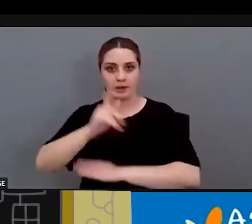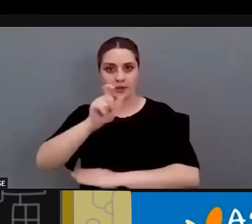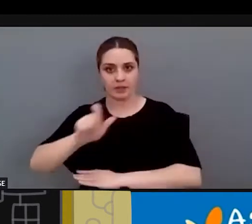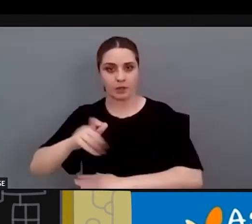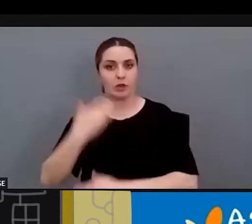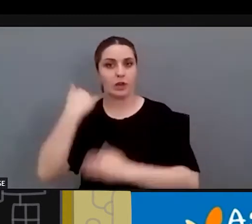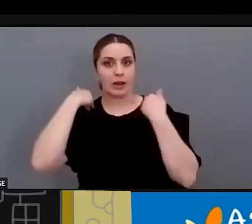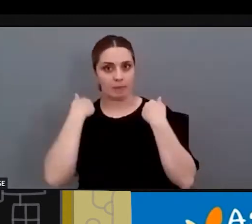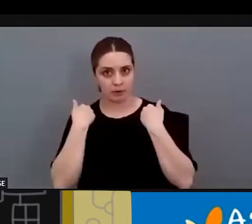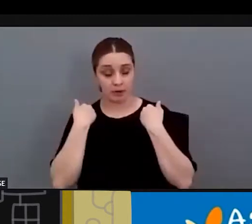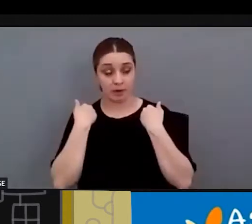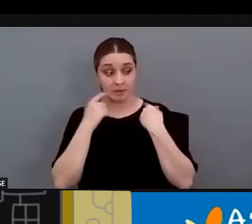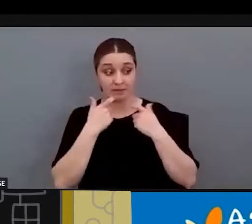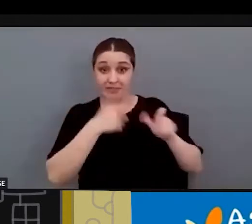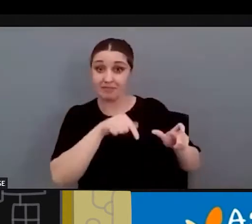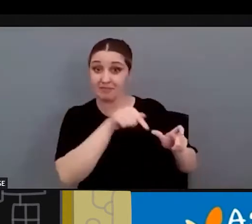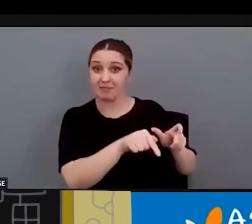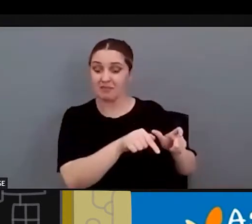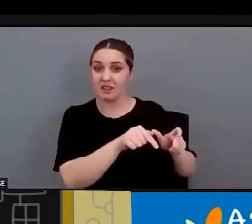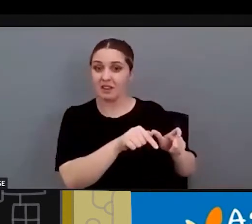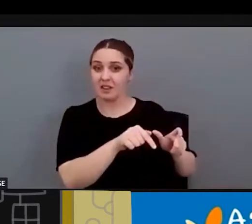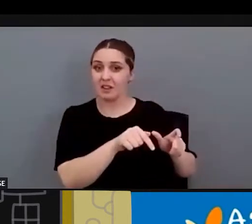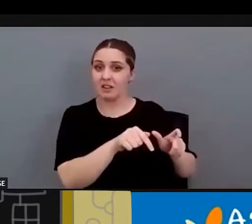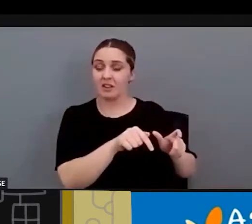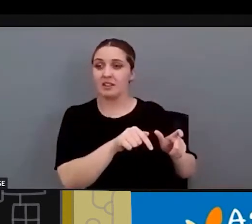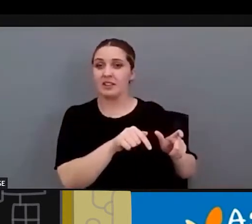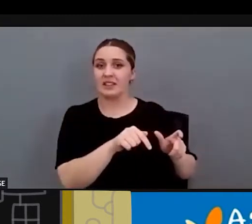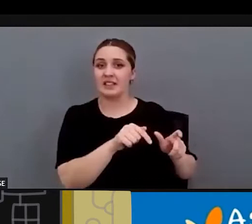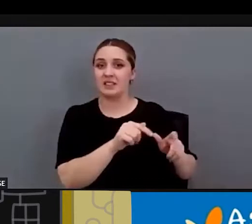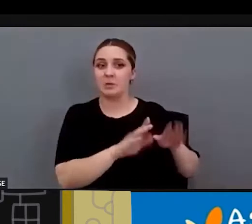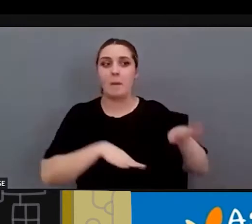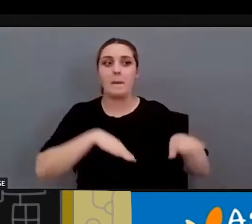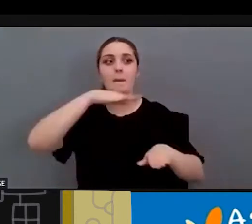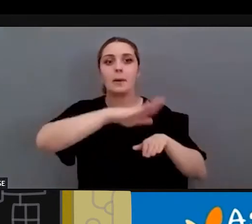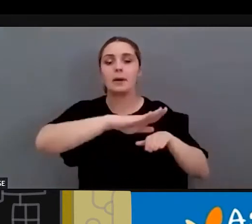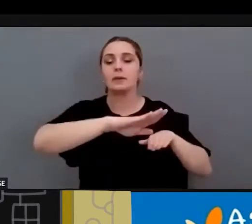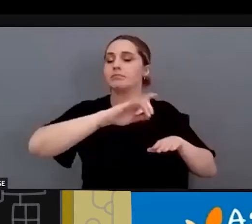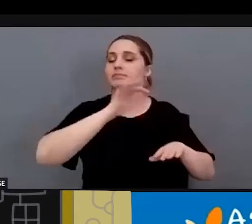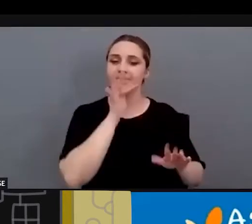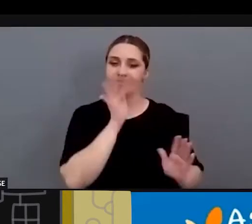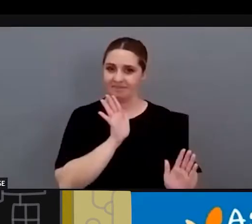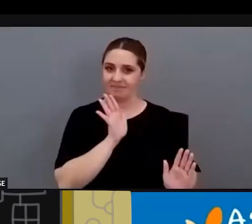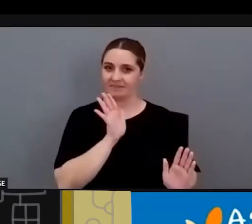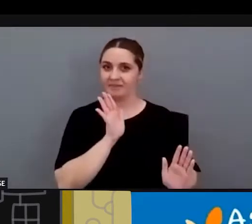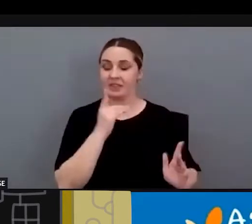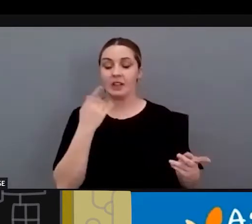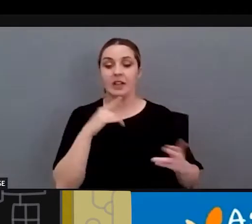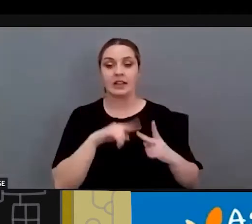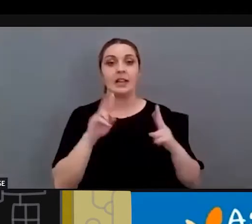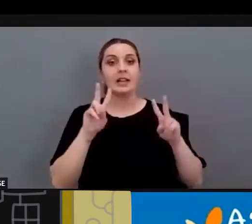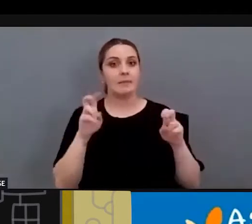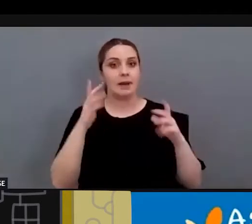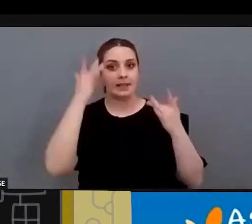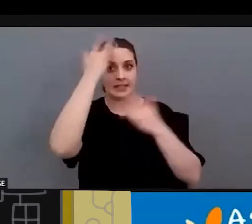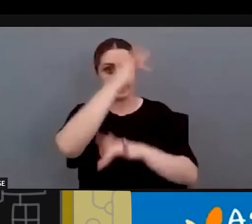todavía no hemos llegado a dar ese paso. Entonces, además de esa sensibilización que en estos